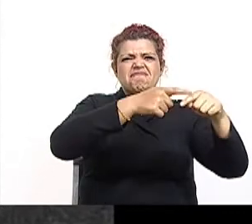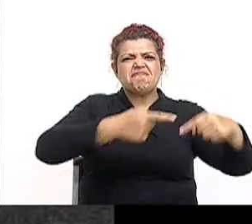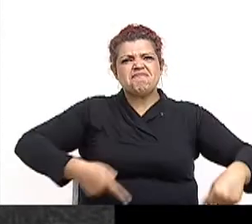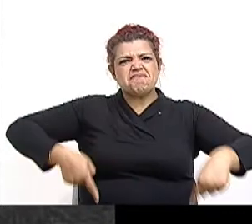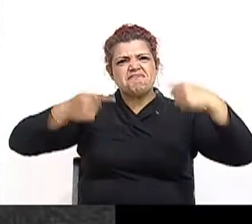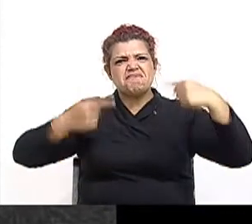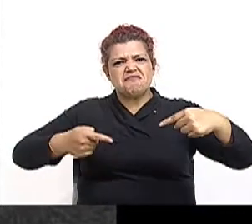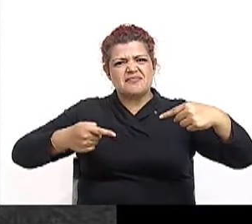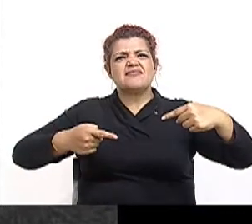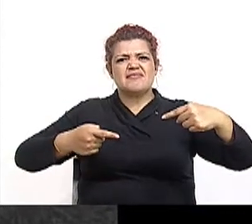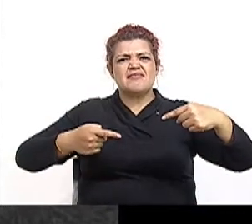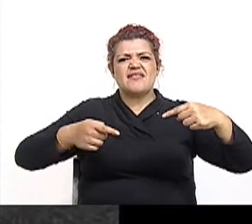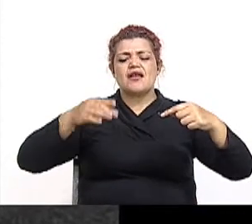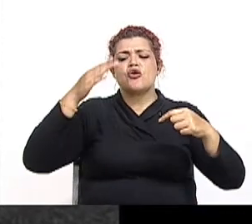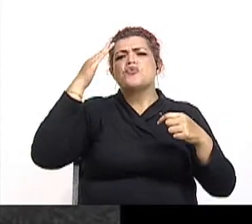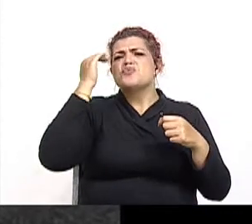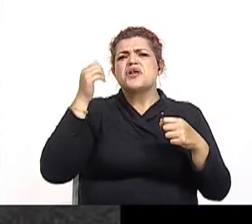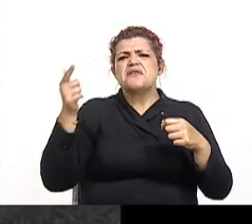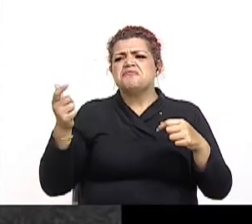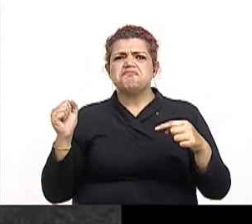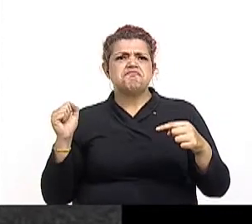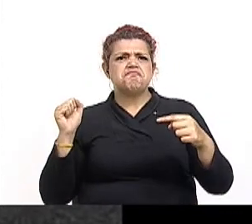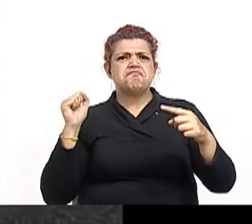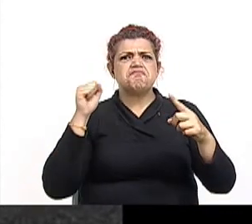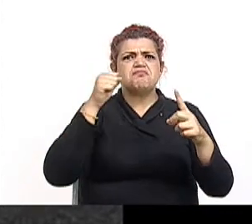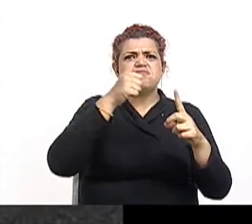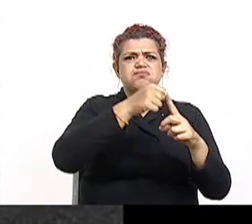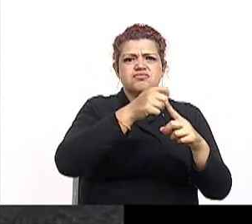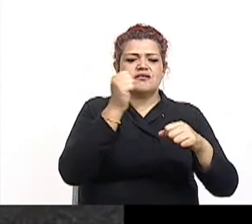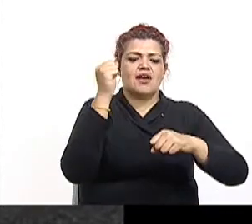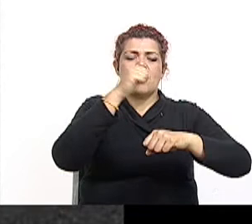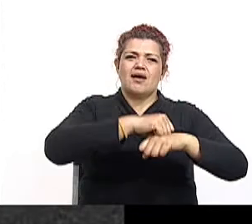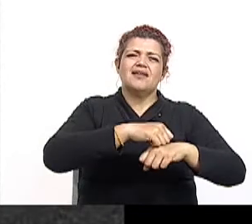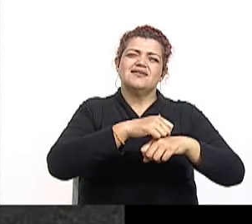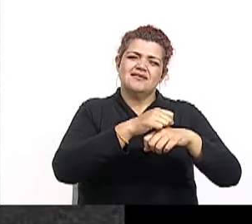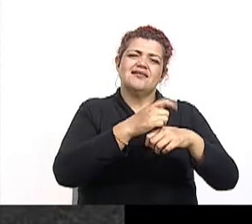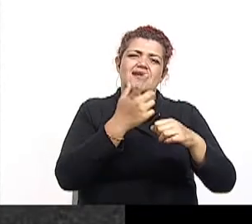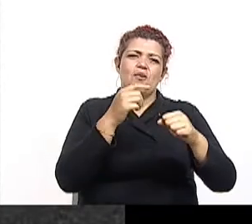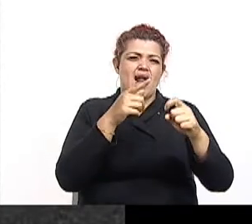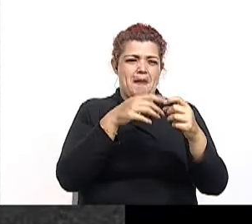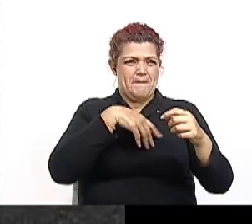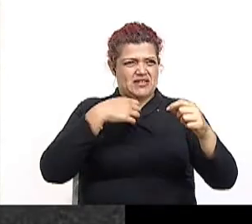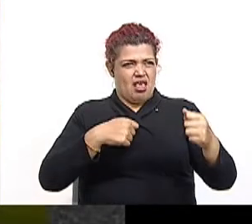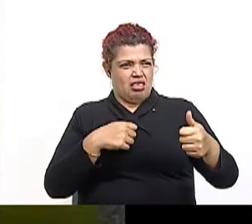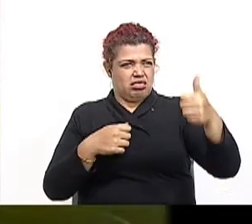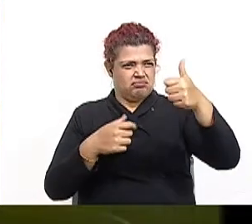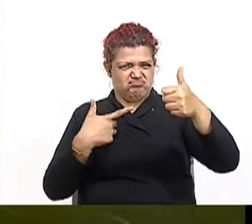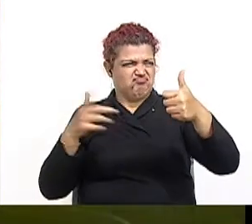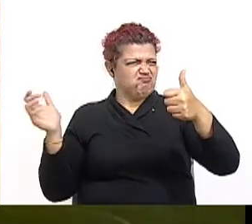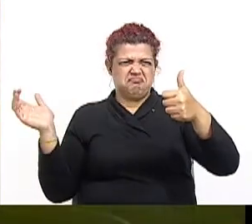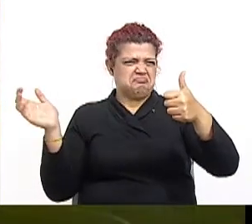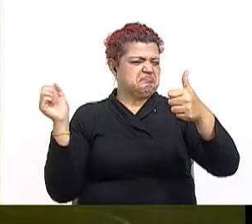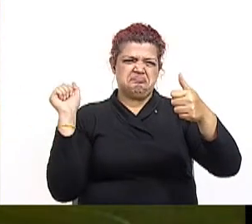cerca del punto de tiro de esquina. Los técnicos incluso se han acercado para tratar de calmar los ánimos. Pero la cosa está candente.